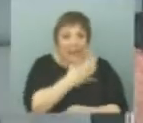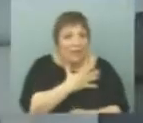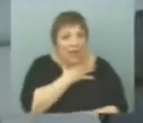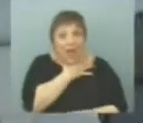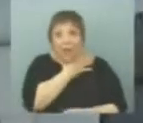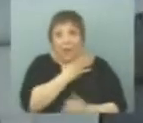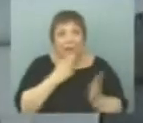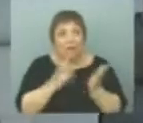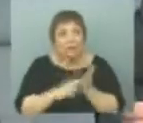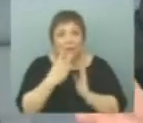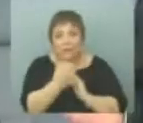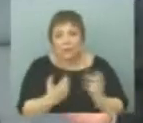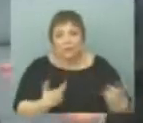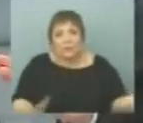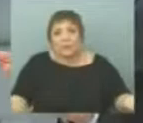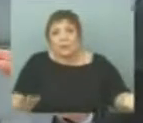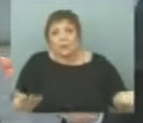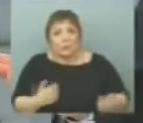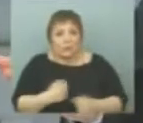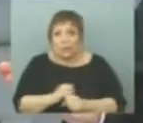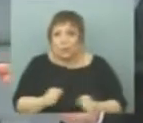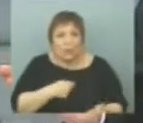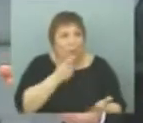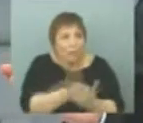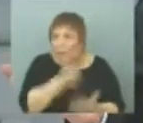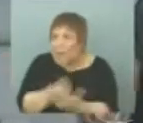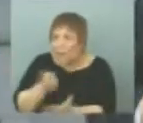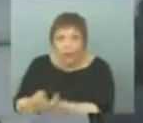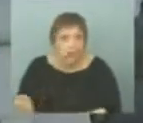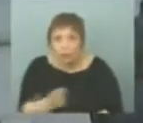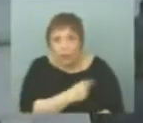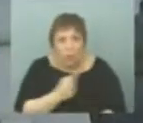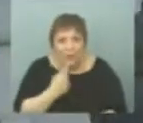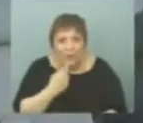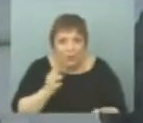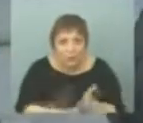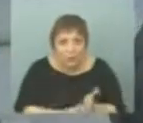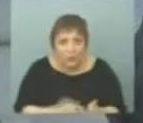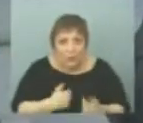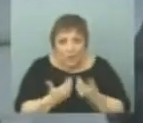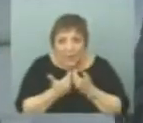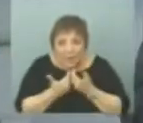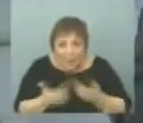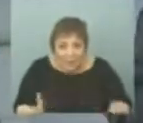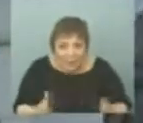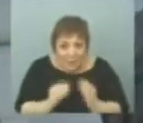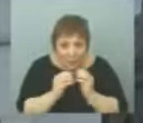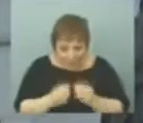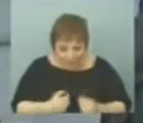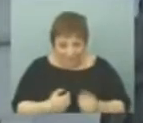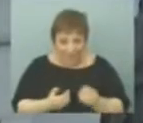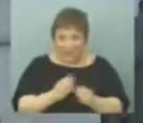el primero que le dice, mira, yo no puedo pagar todos los impuestos. Porque cuando empiezo, ya empiezo con un presupuesto que,